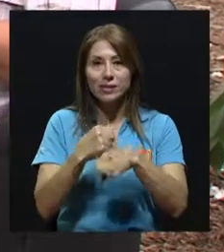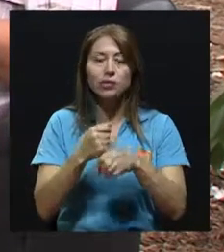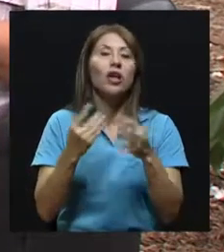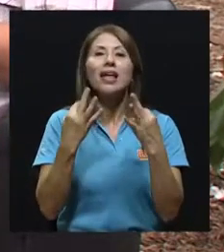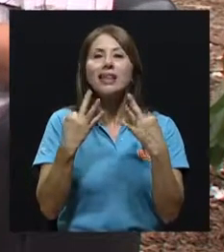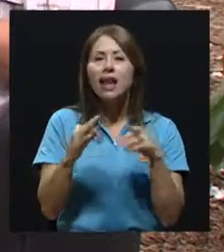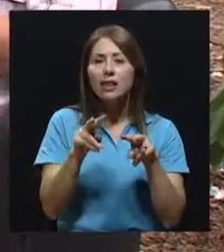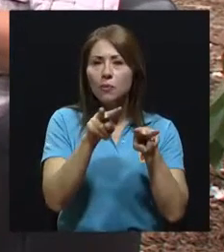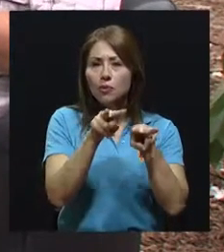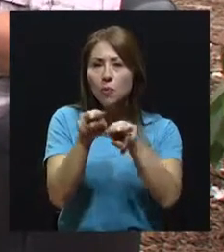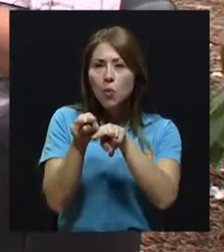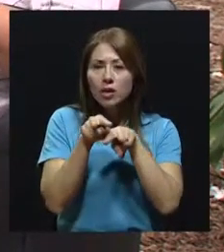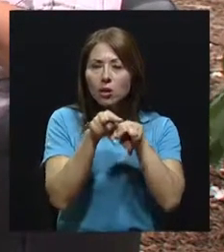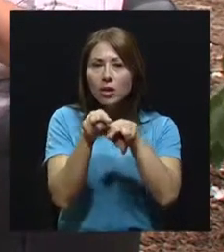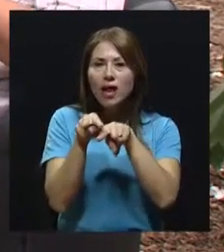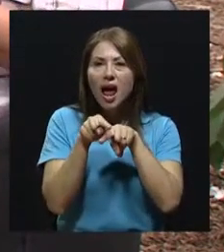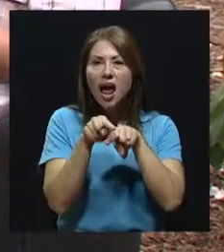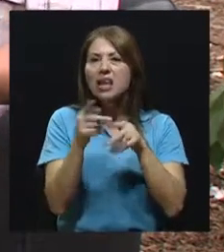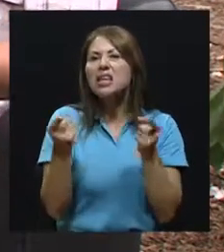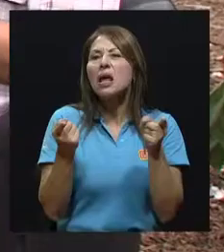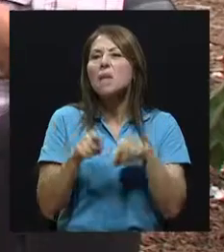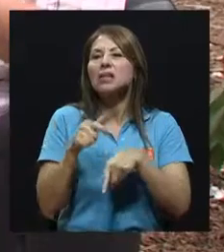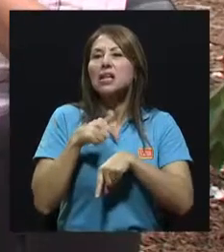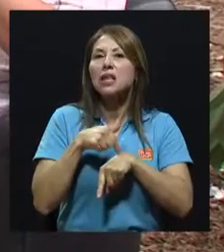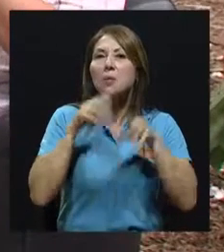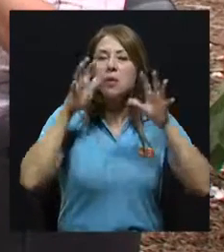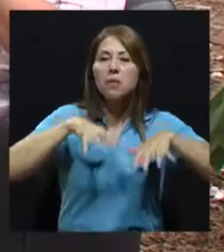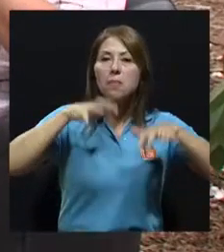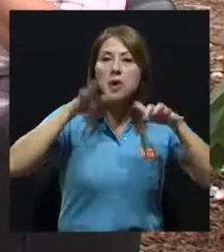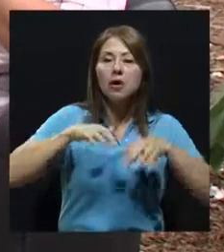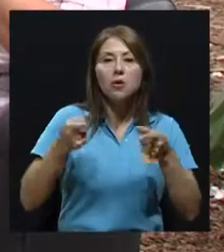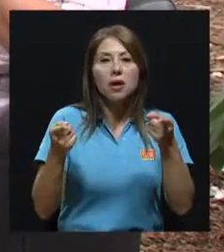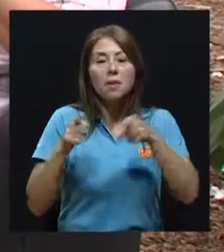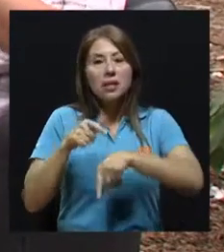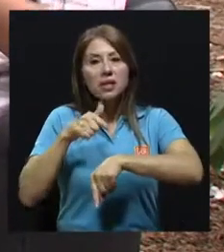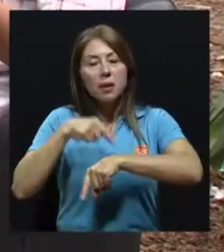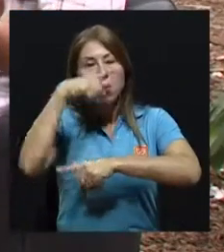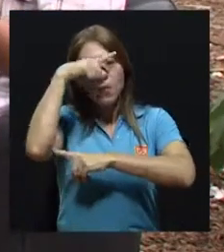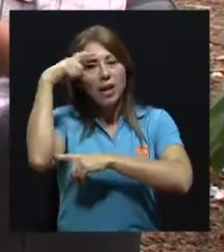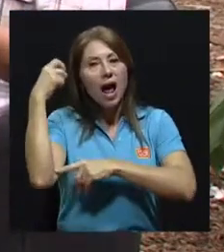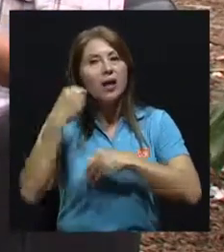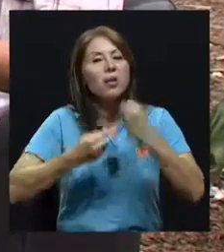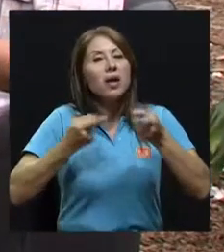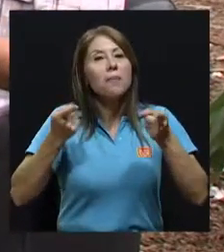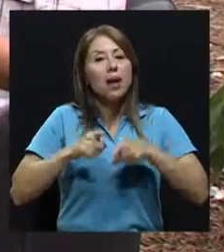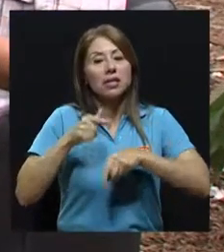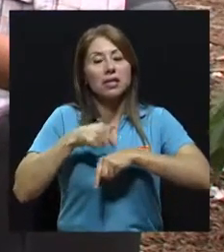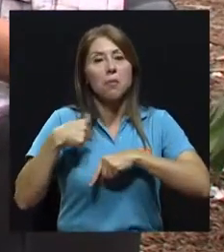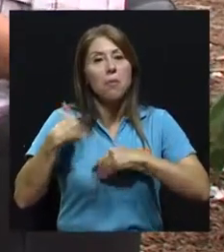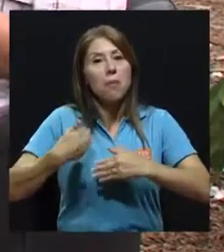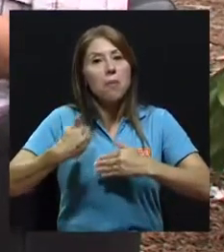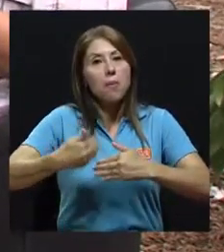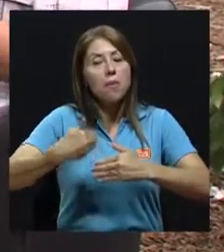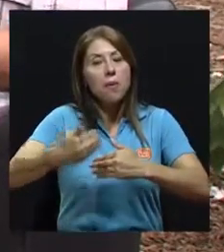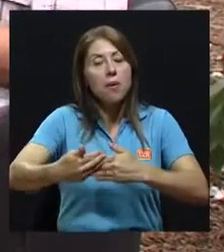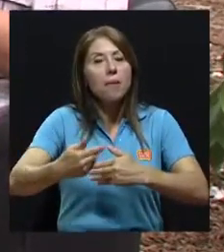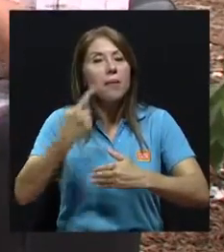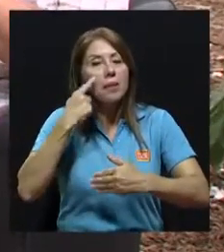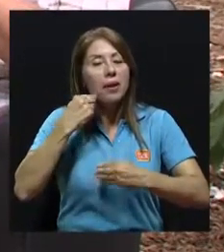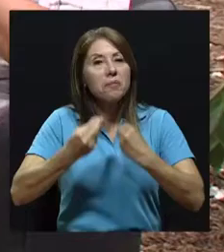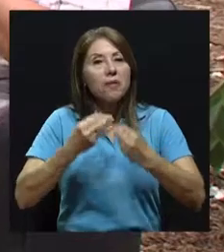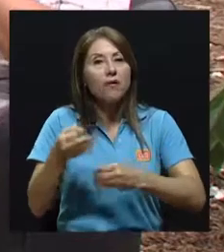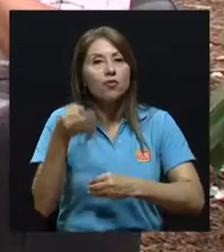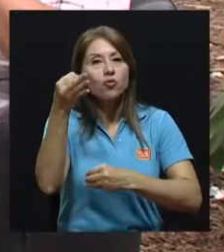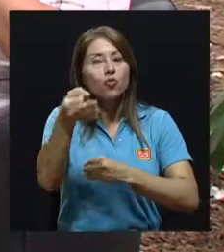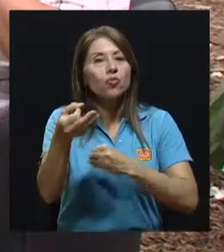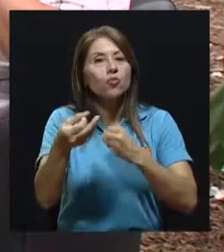esos niveles, cómo se comportan en el tiempo, qué pasa en el invierno, qué pasa en el verano, y tratar de ver qué podría estar pasando a